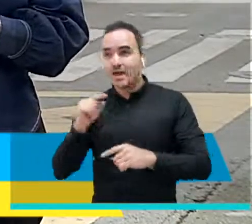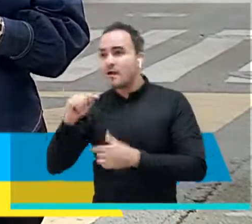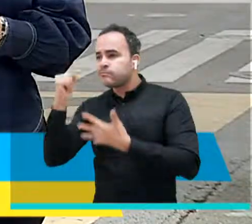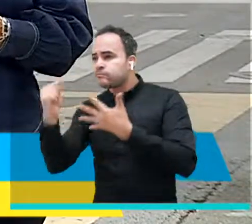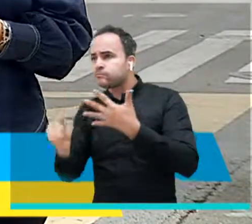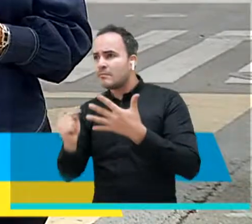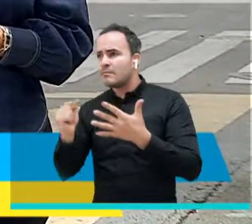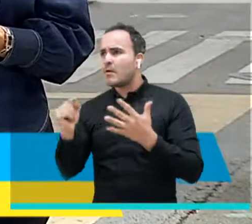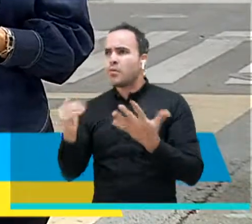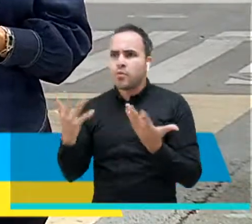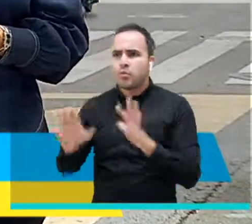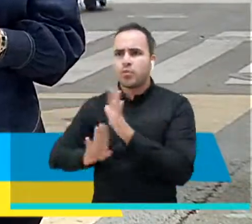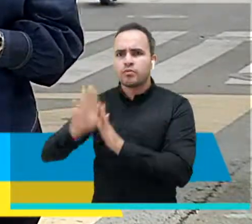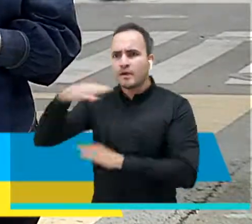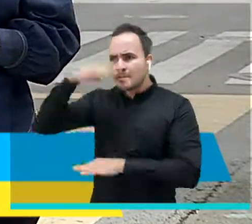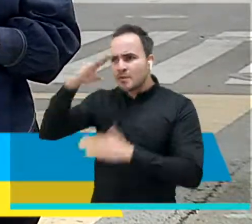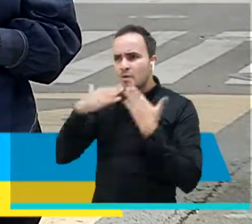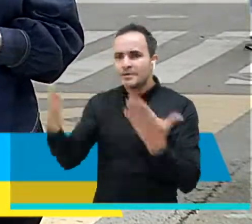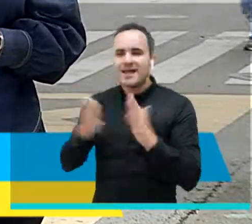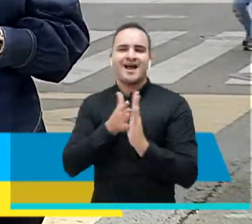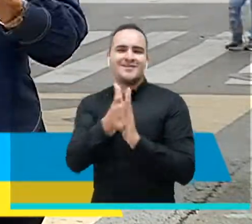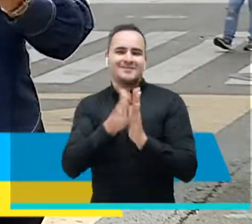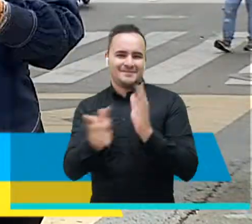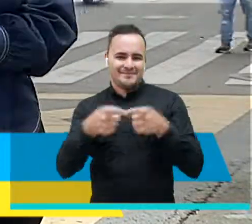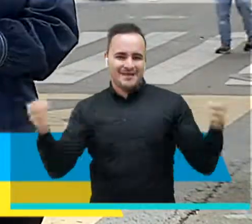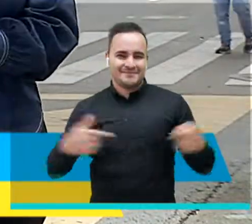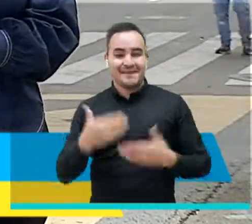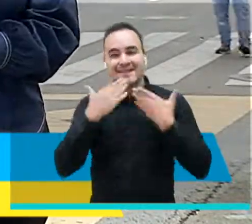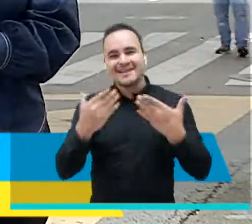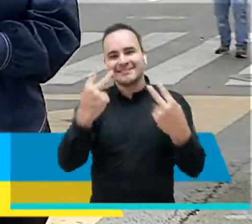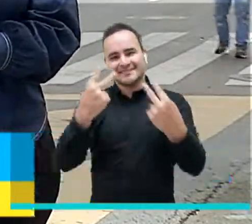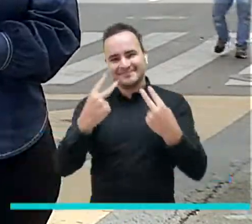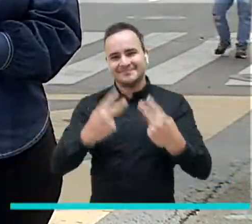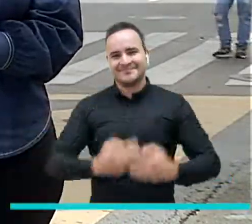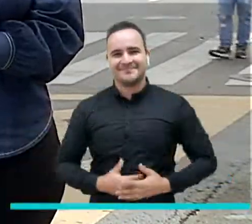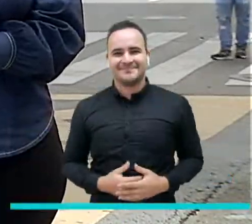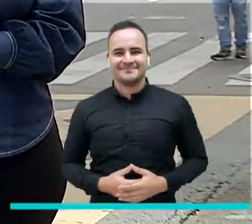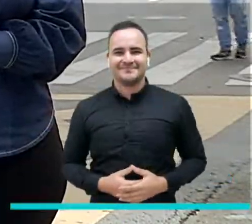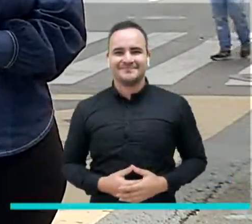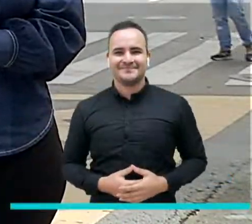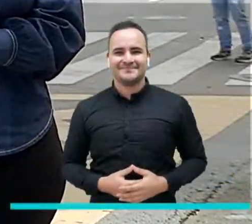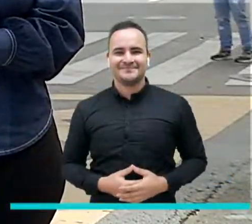nueva emisión más historias de nuestra medellín futuro gracias por acompañarnos